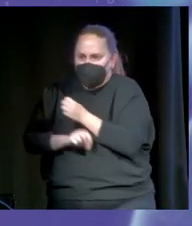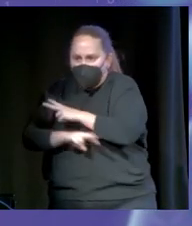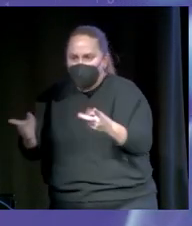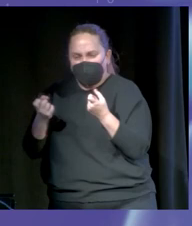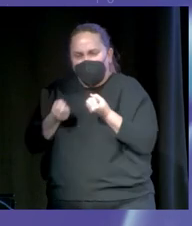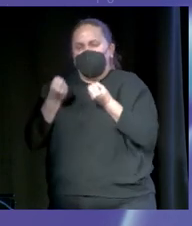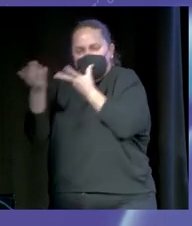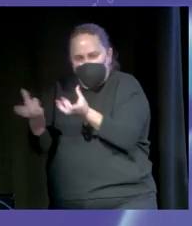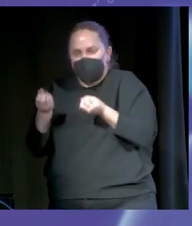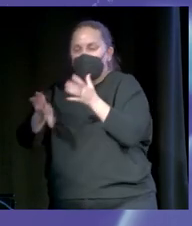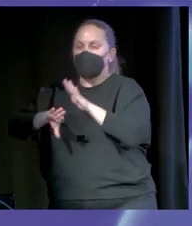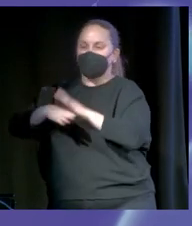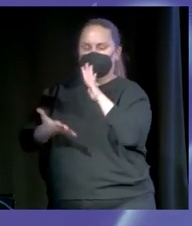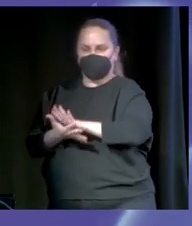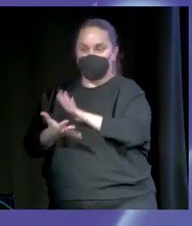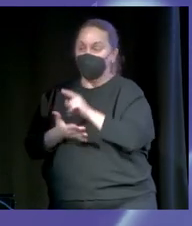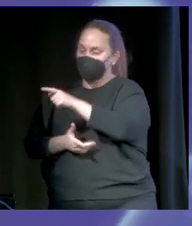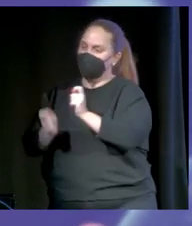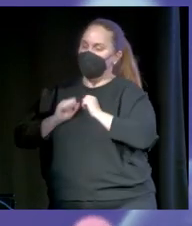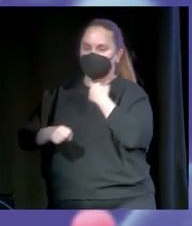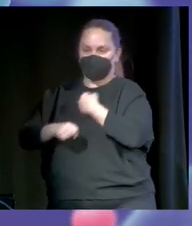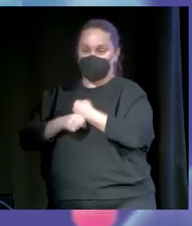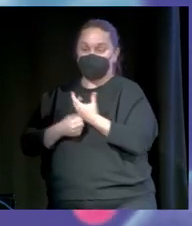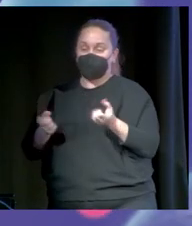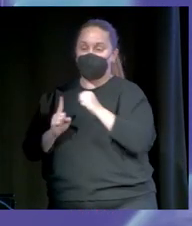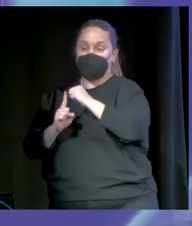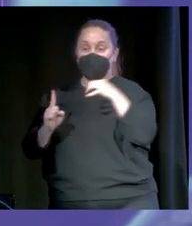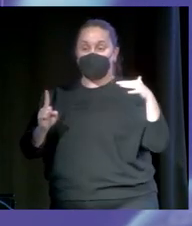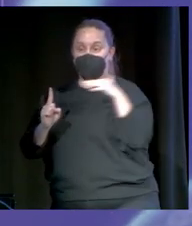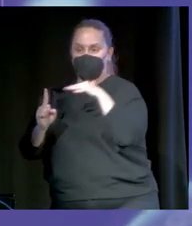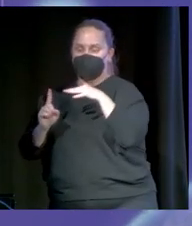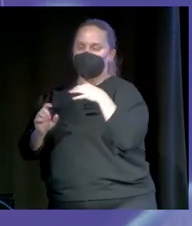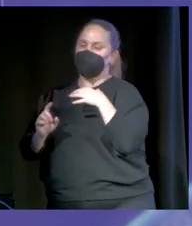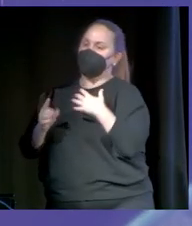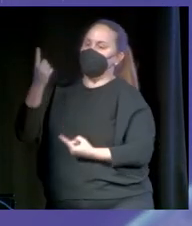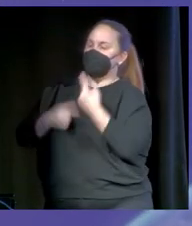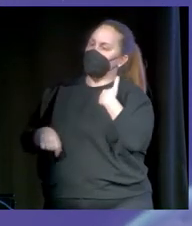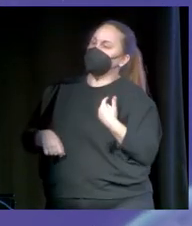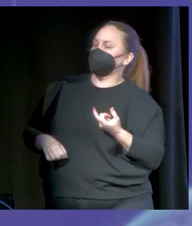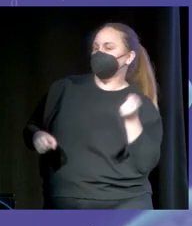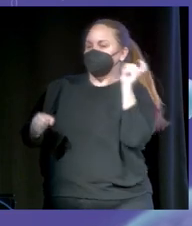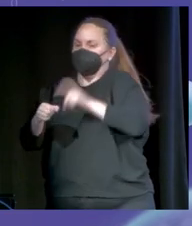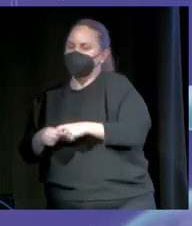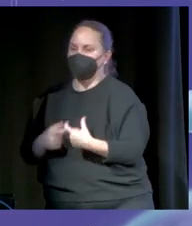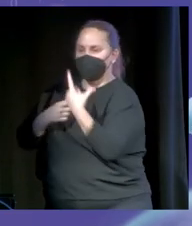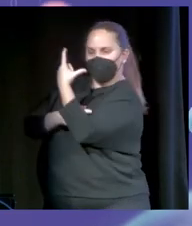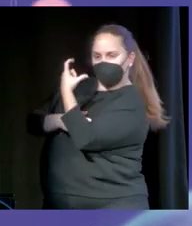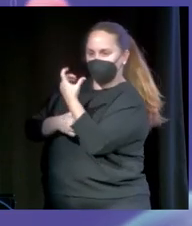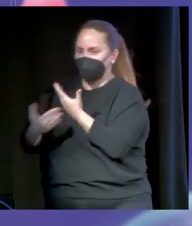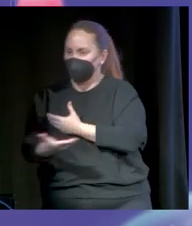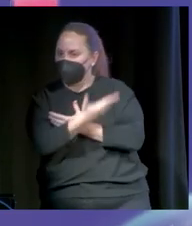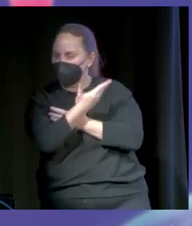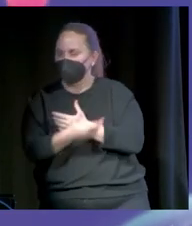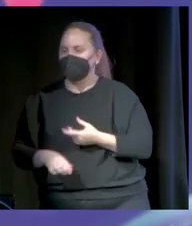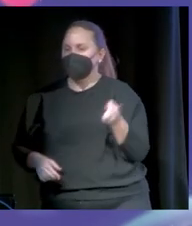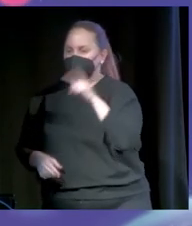también muy bien con mi trabajo en redes. Y de hecho, la palabra influencer cada vez me chirría menos y a veces hasta me subo al carro y me hago yo mis fotos de postureo en redes